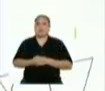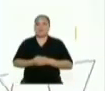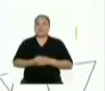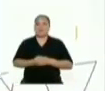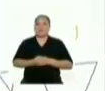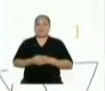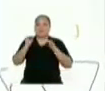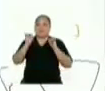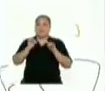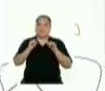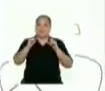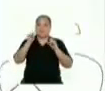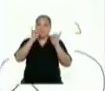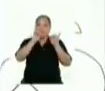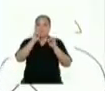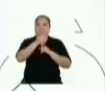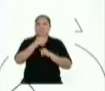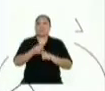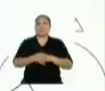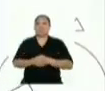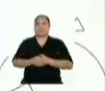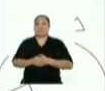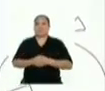Y nos queda así.